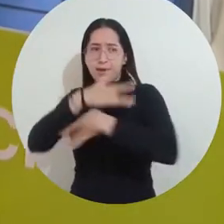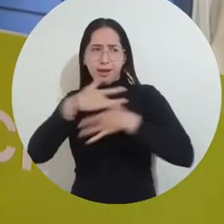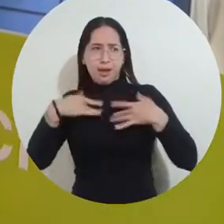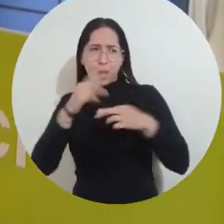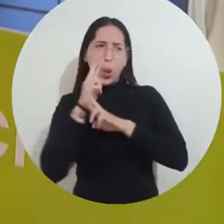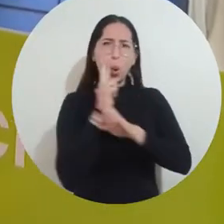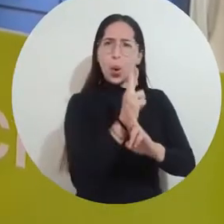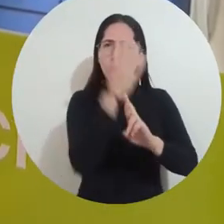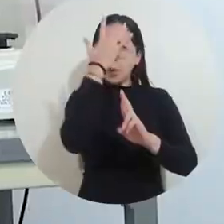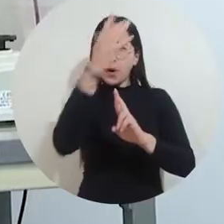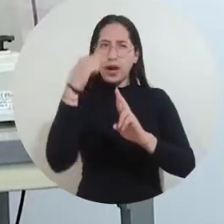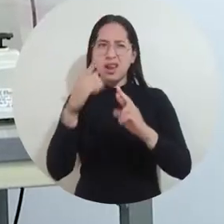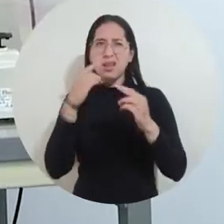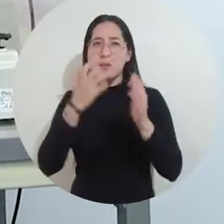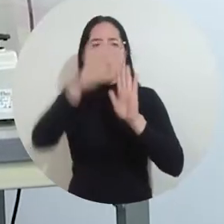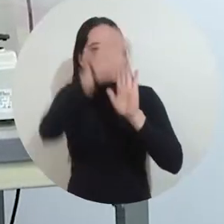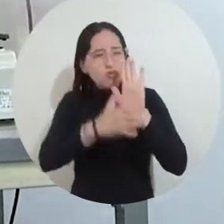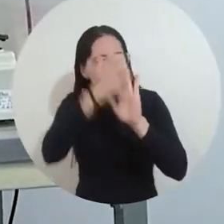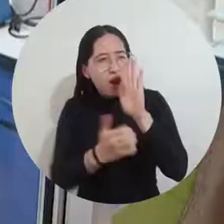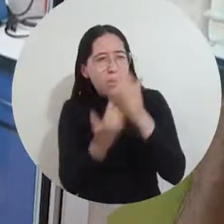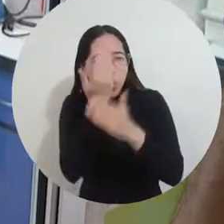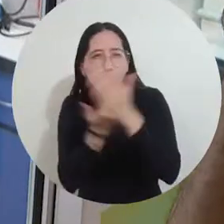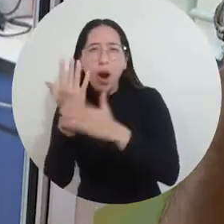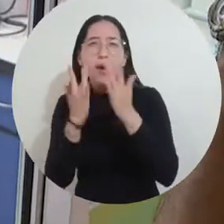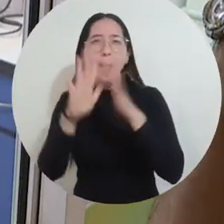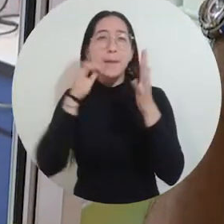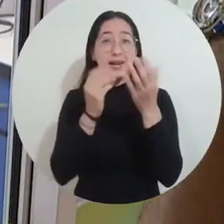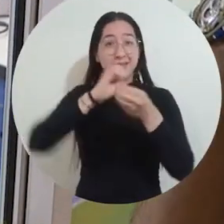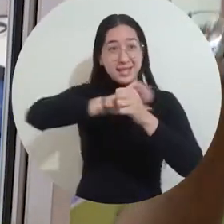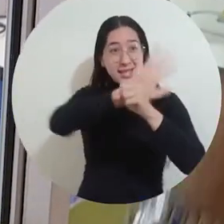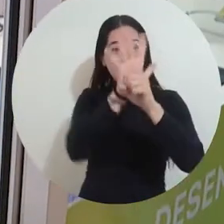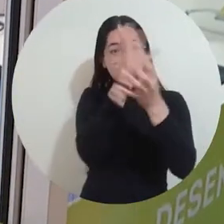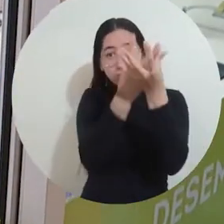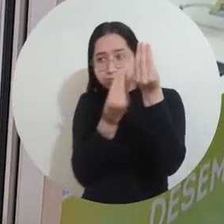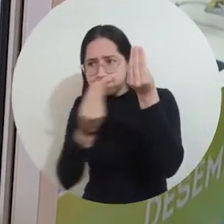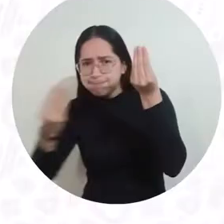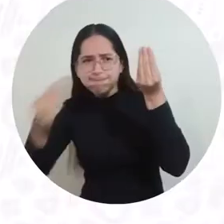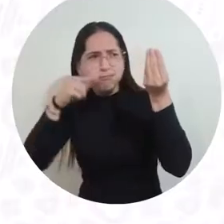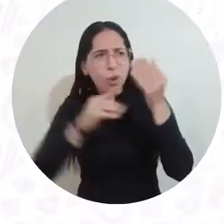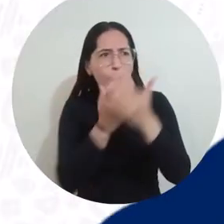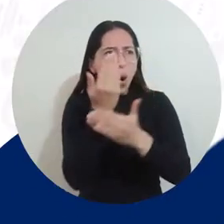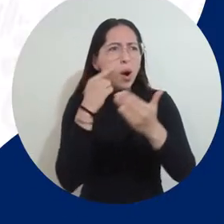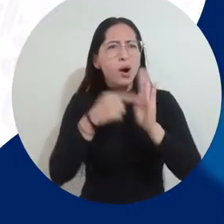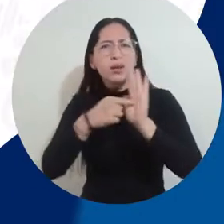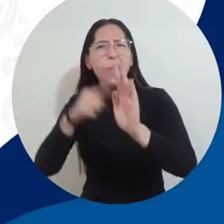al seguimiento y diagnóstico de nuevas variantes de COVID para contener la emergencia sanitaria.